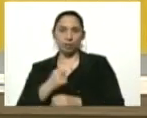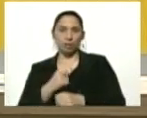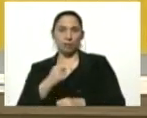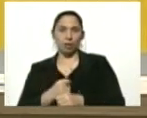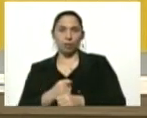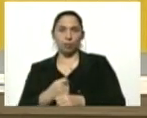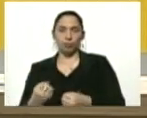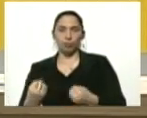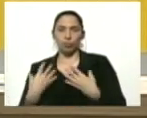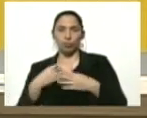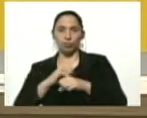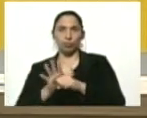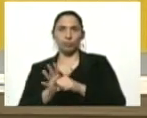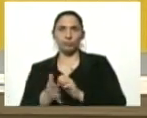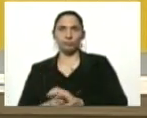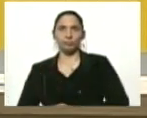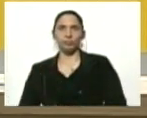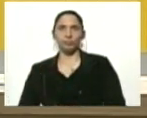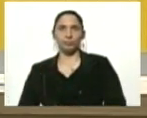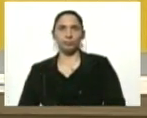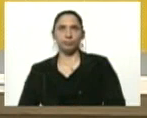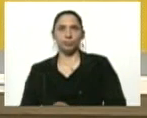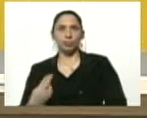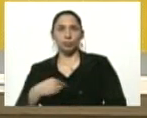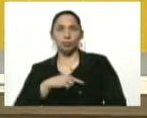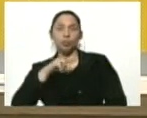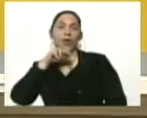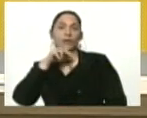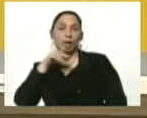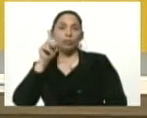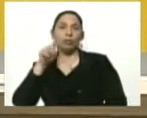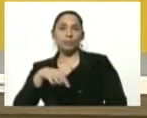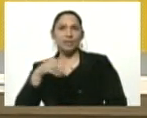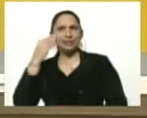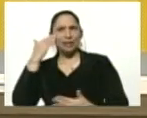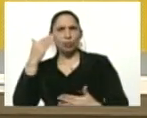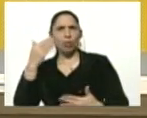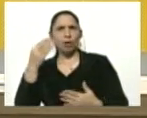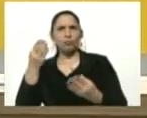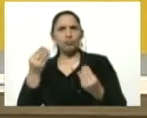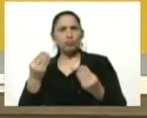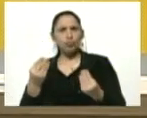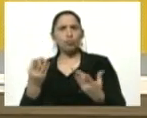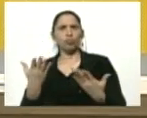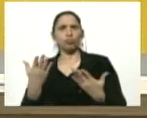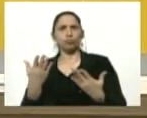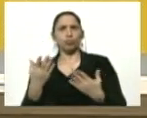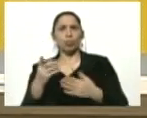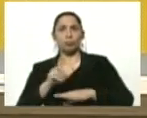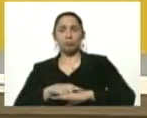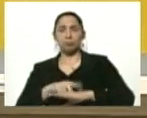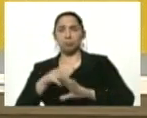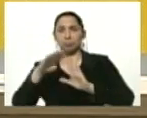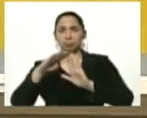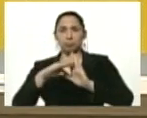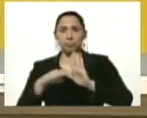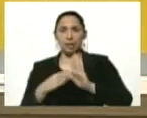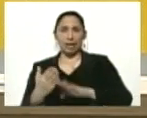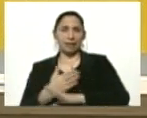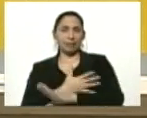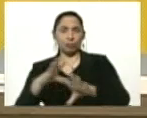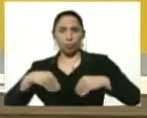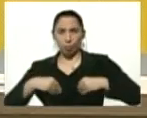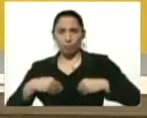contagiado por el coronavirus estuvimos hablando también ellos saludaron mucho las medidas tempranas que tomó el presidente